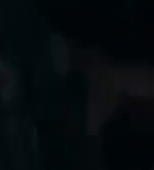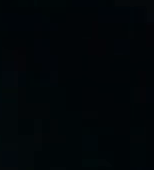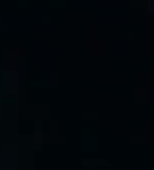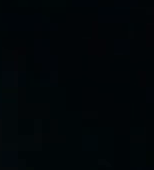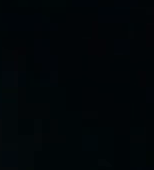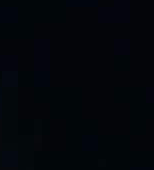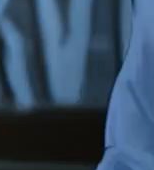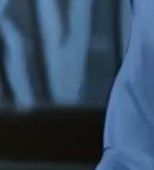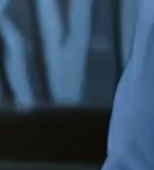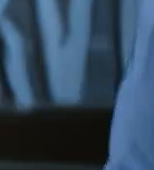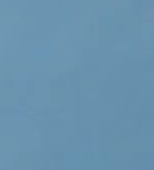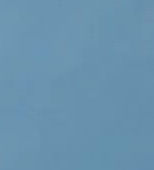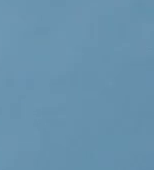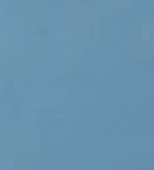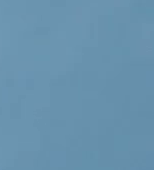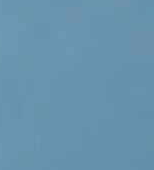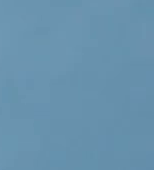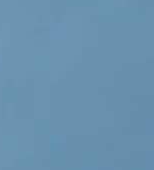que importa